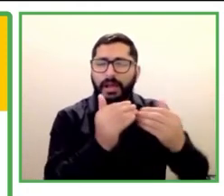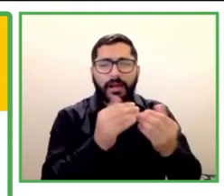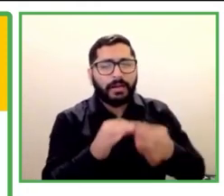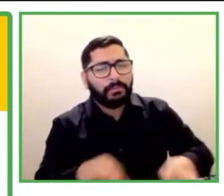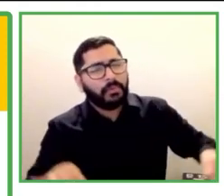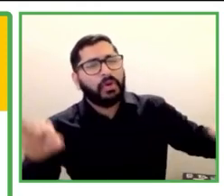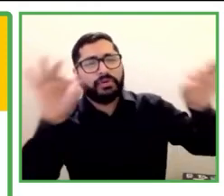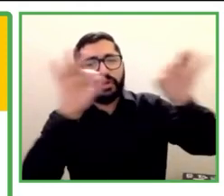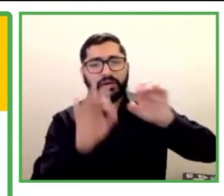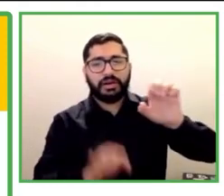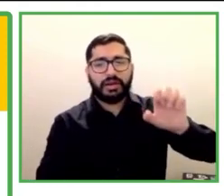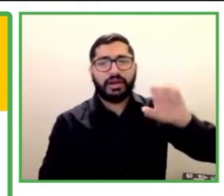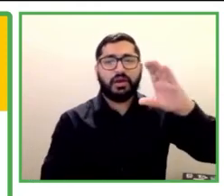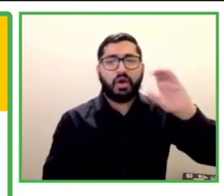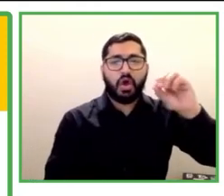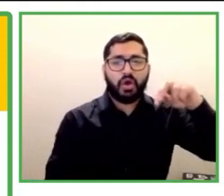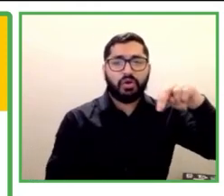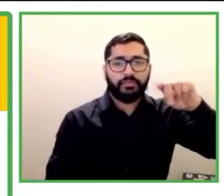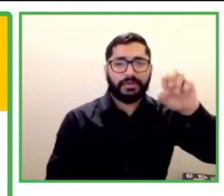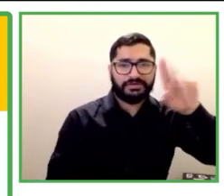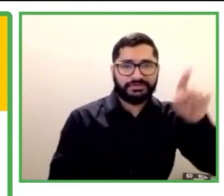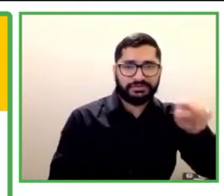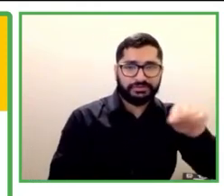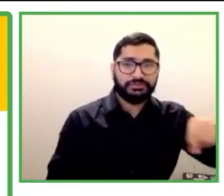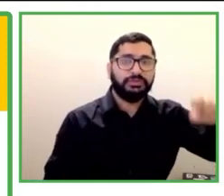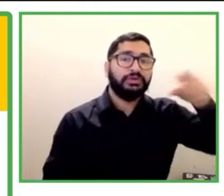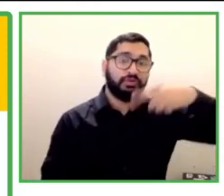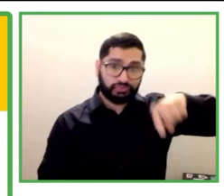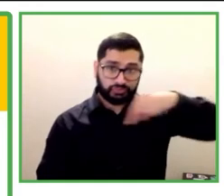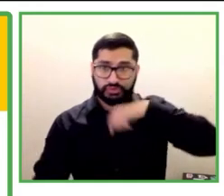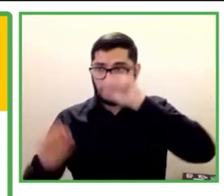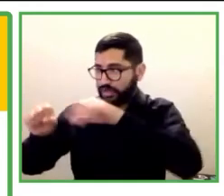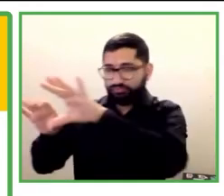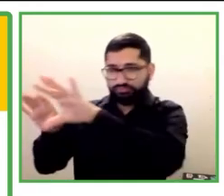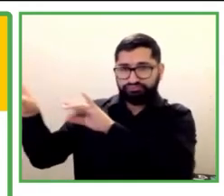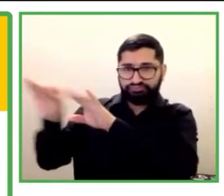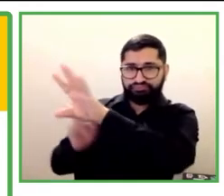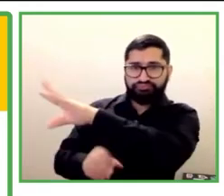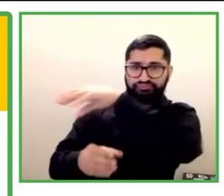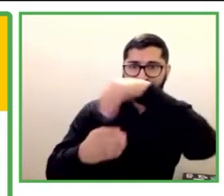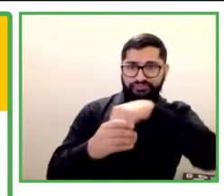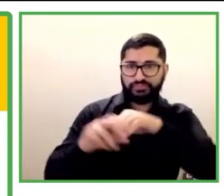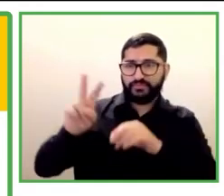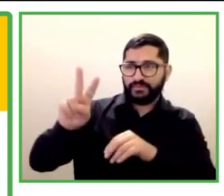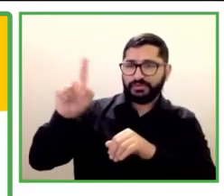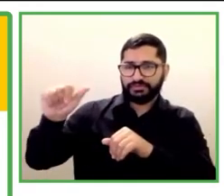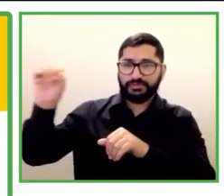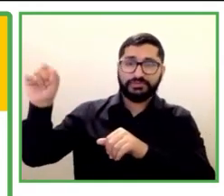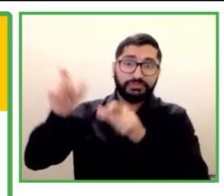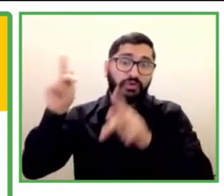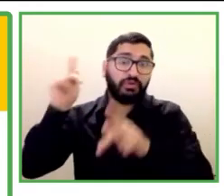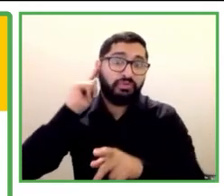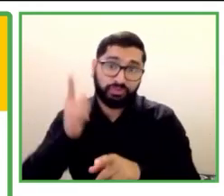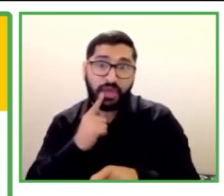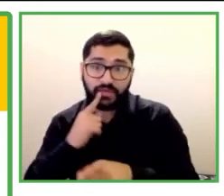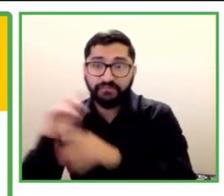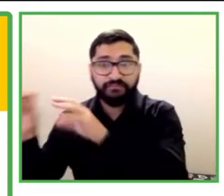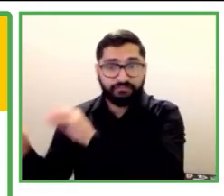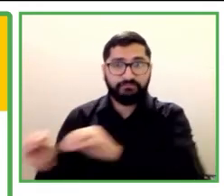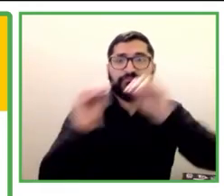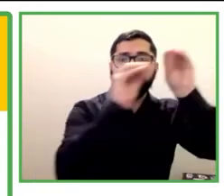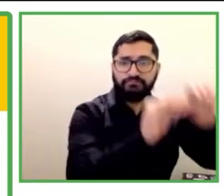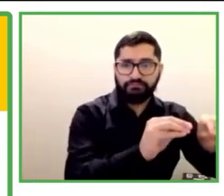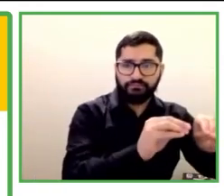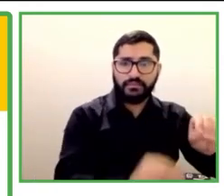personas con algún tipo de discapacidad auditiva en Amazon. Y hoy somos el socio de